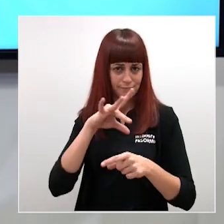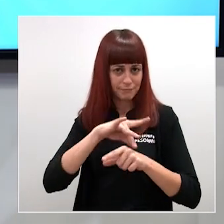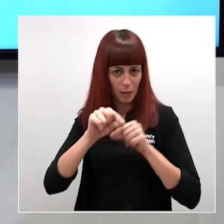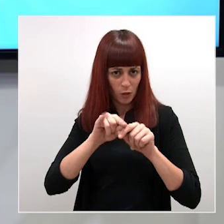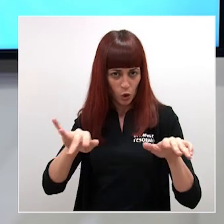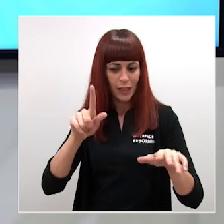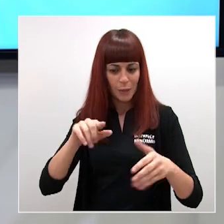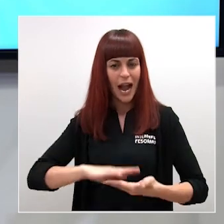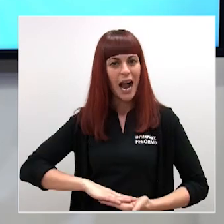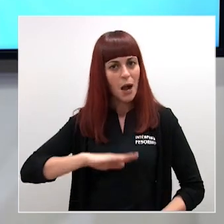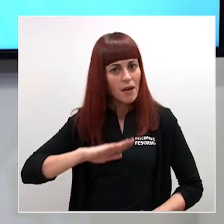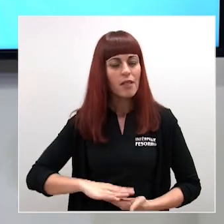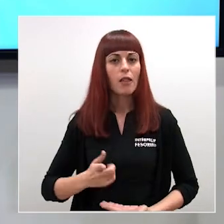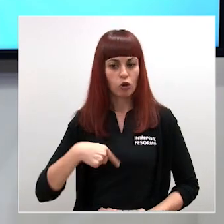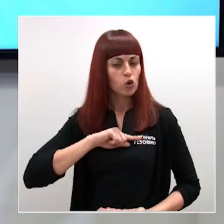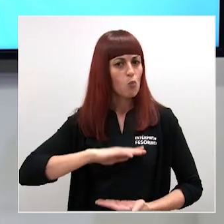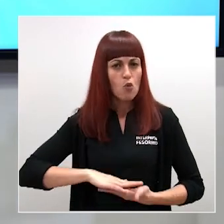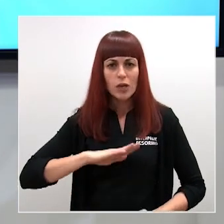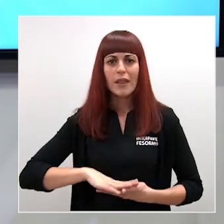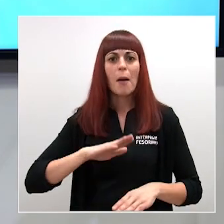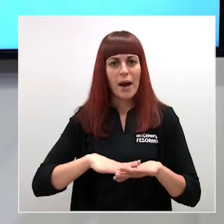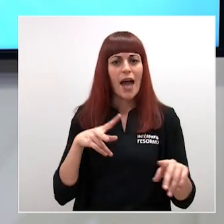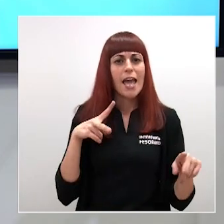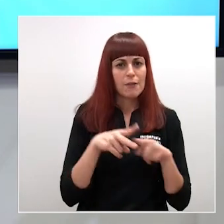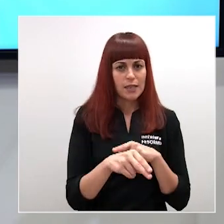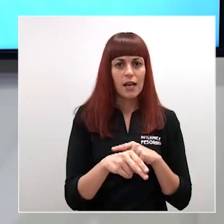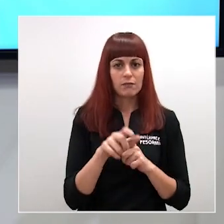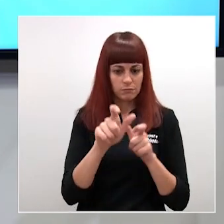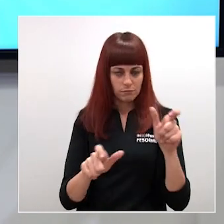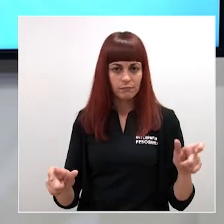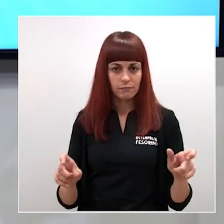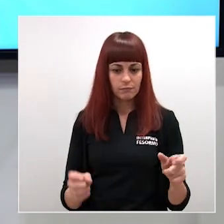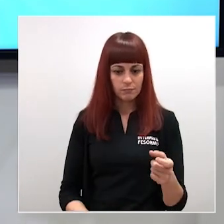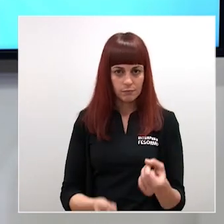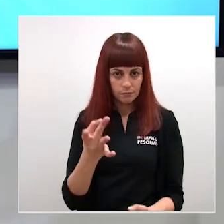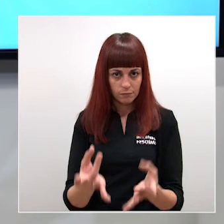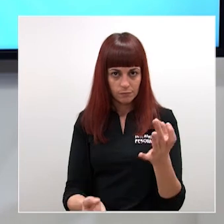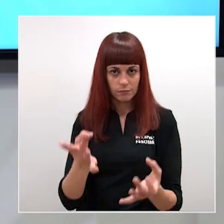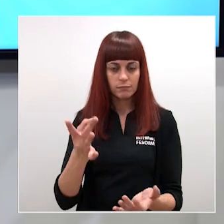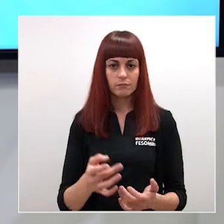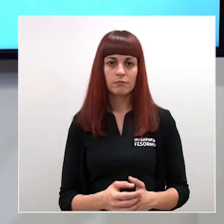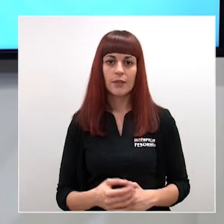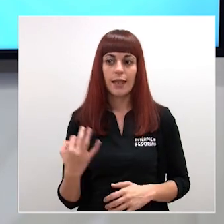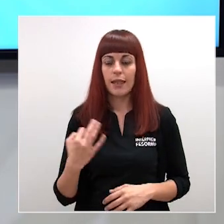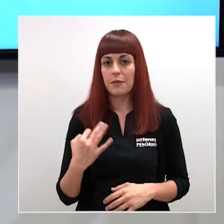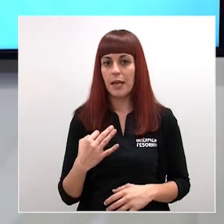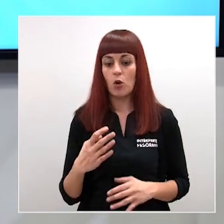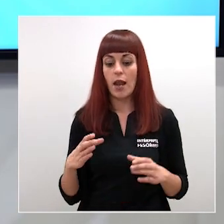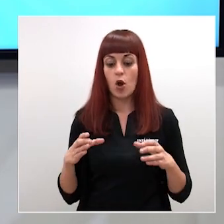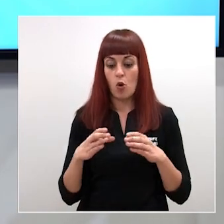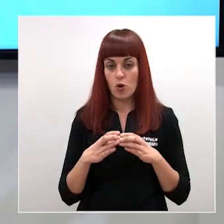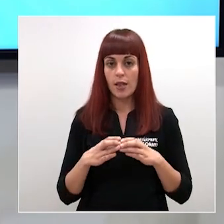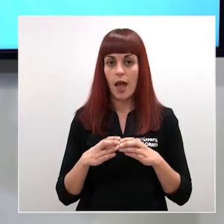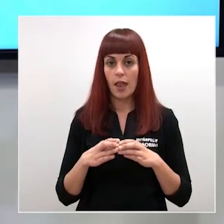capacidad que tenemos tenemos mucha capacidad para arreglar los casos que ahora mismo es lo más importante con lo cual deberíamos de ser de las comunidades en principio